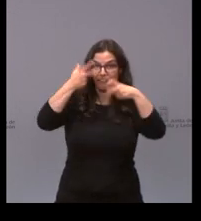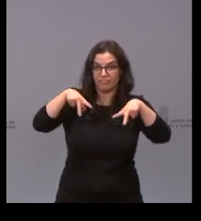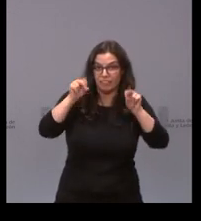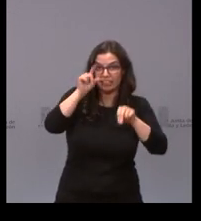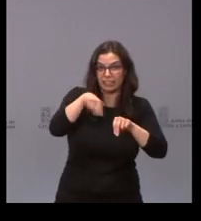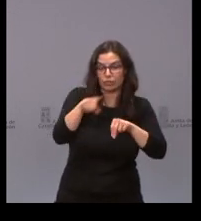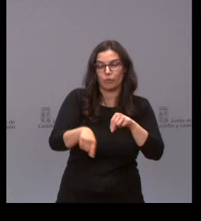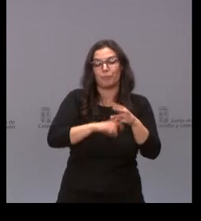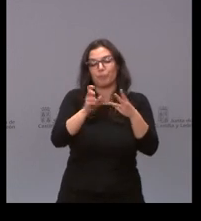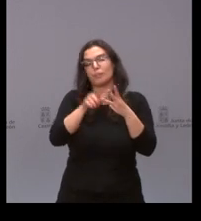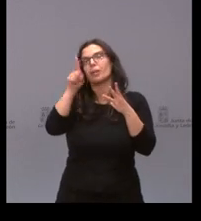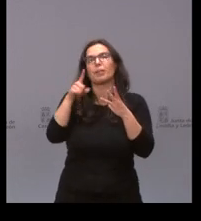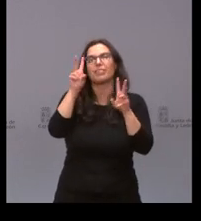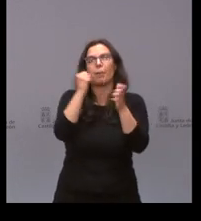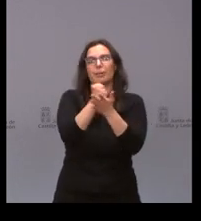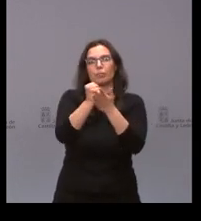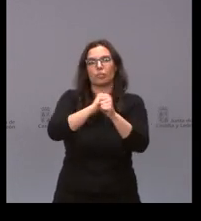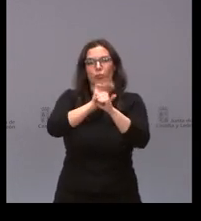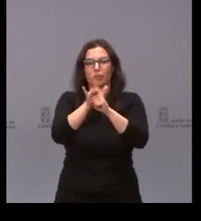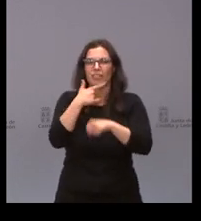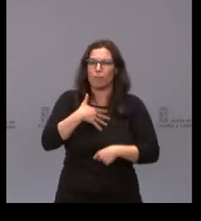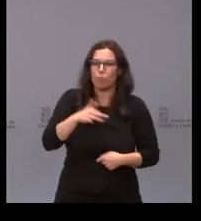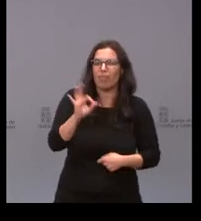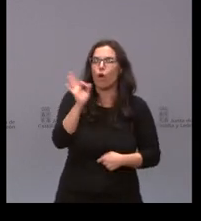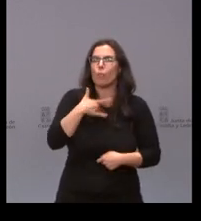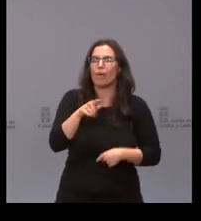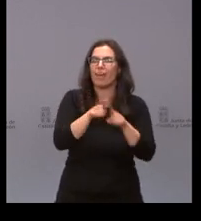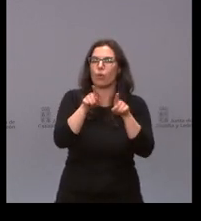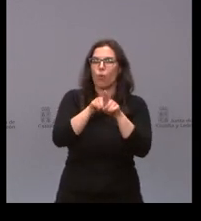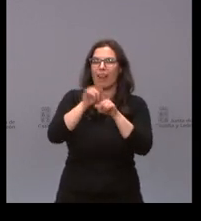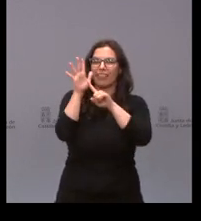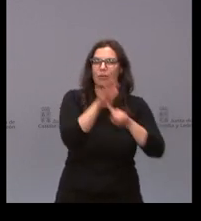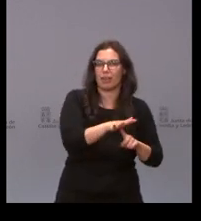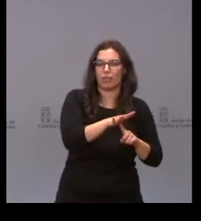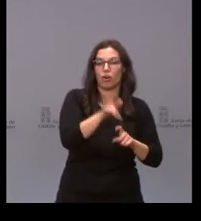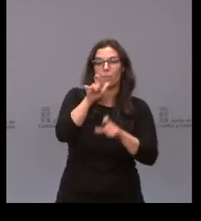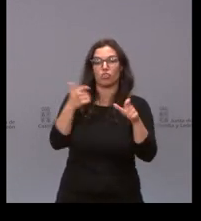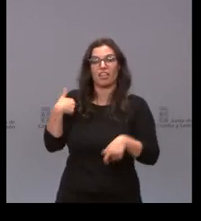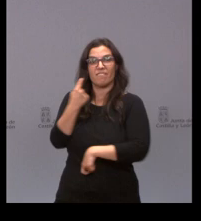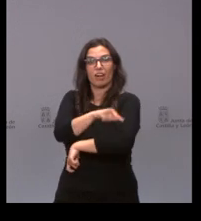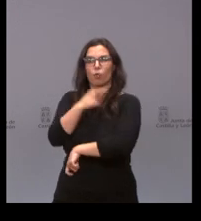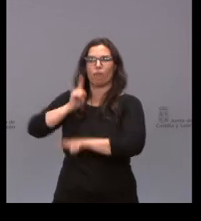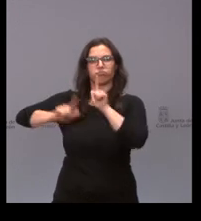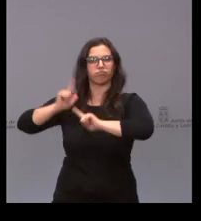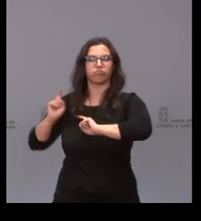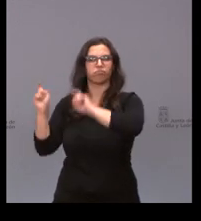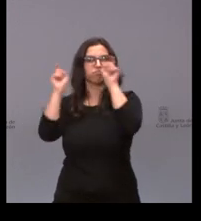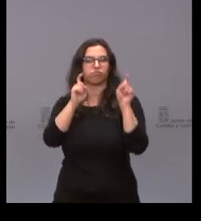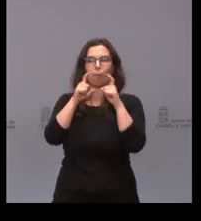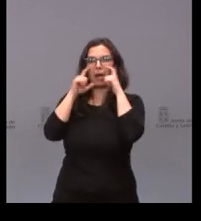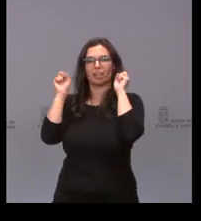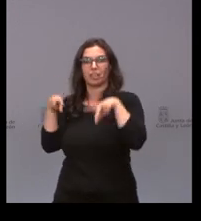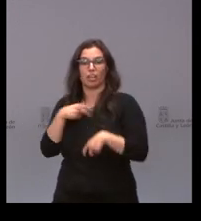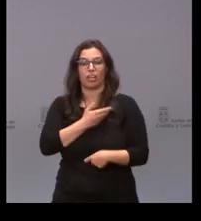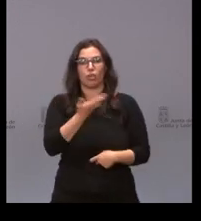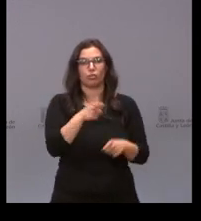o si cree que puede generar ciudadanos de primera y de segunda unos ciudadanos ya vacunados que puedan viajar y no llevar mascarilla y